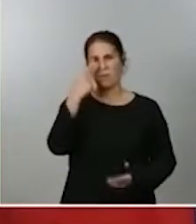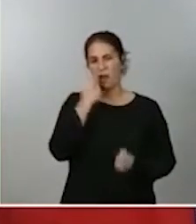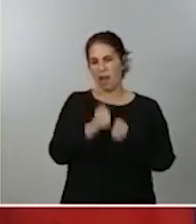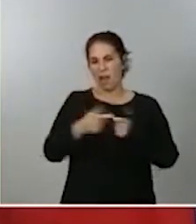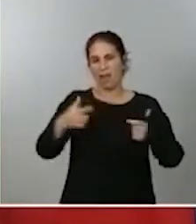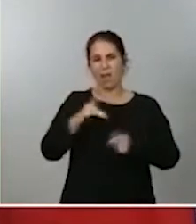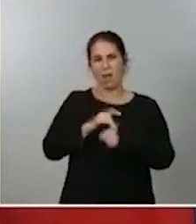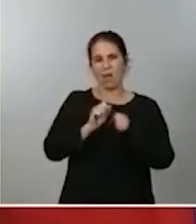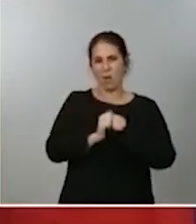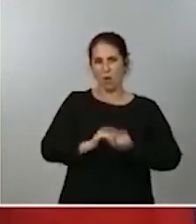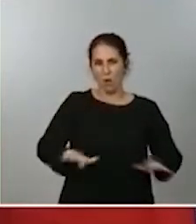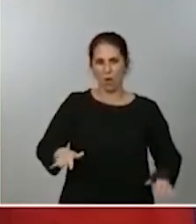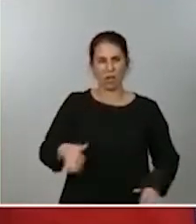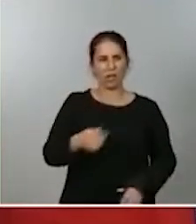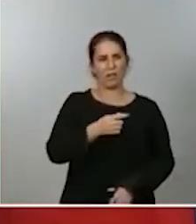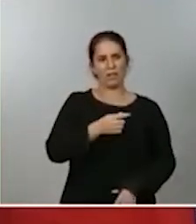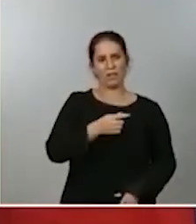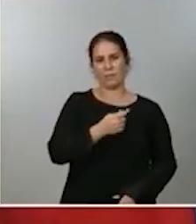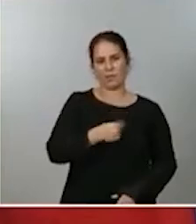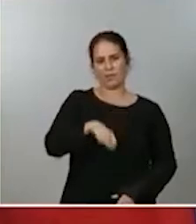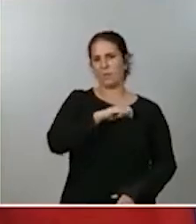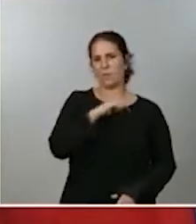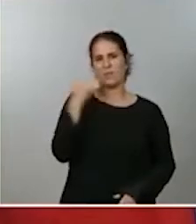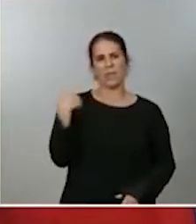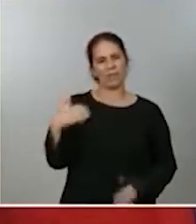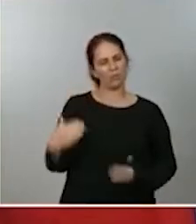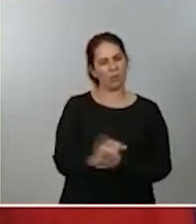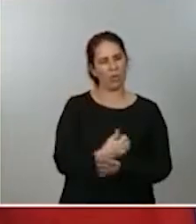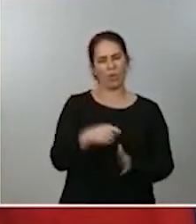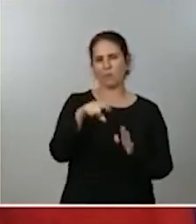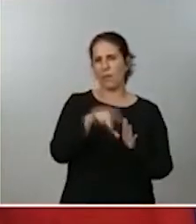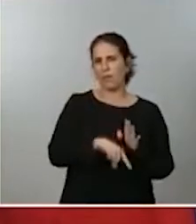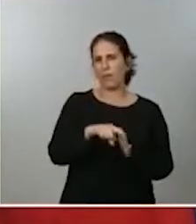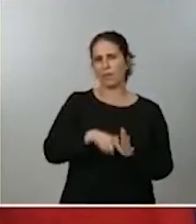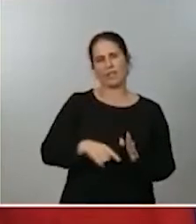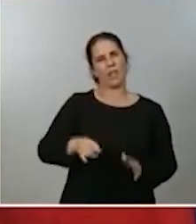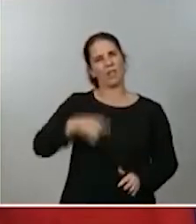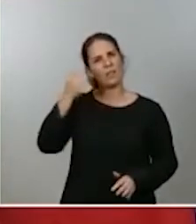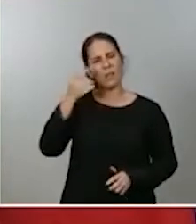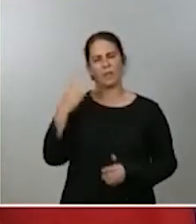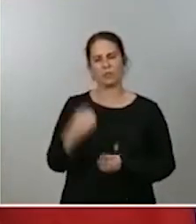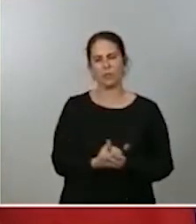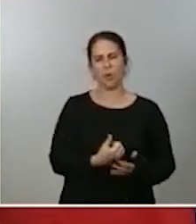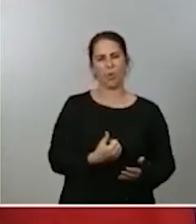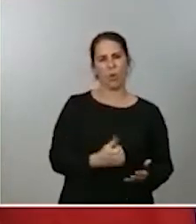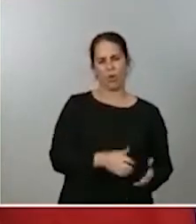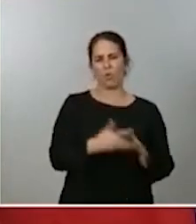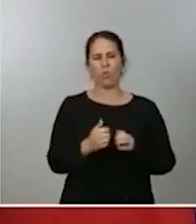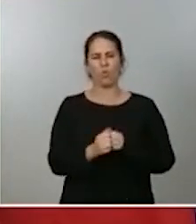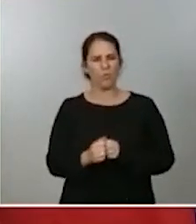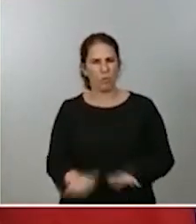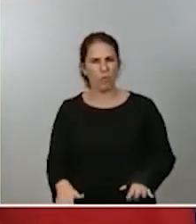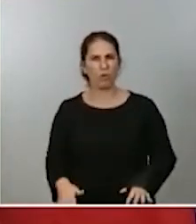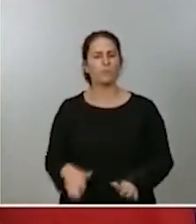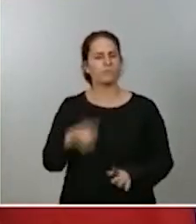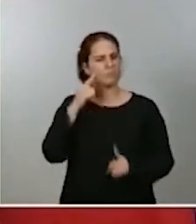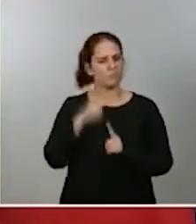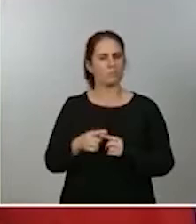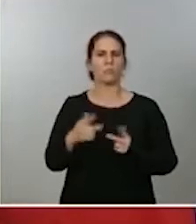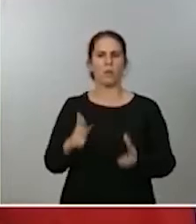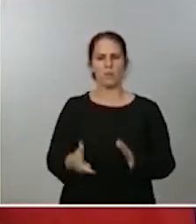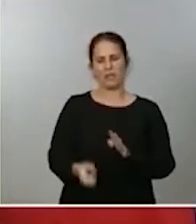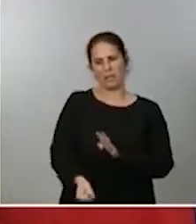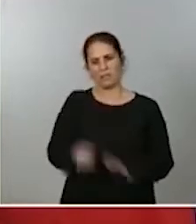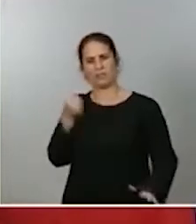el conjunto de medidas y el conjunto de iniciativas que permitió frenar y doblegar la curva justo en aquel momento